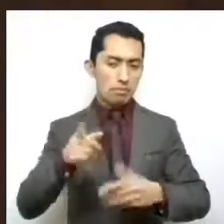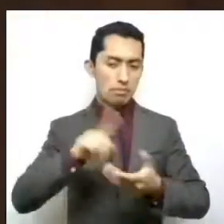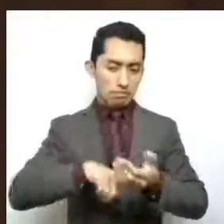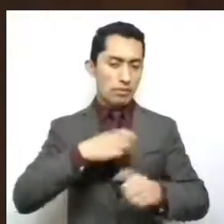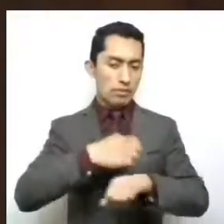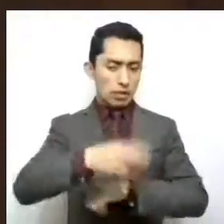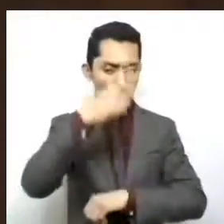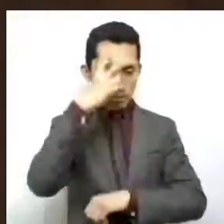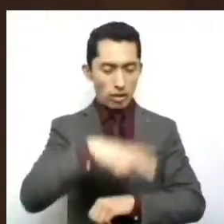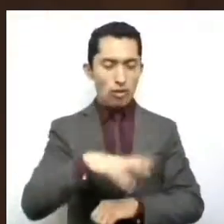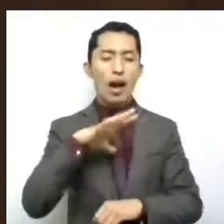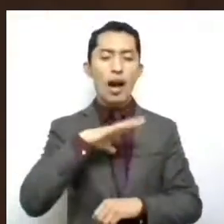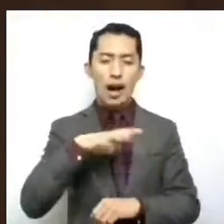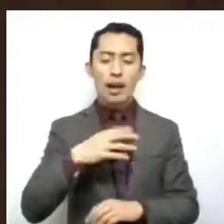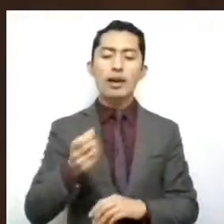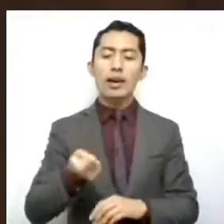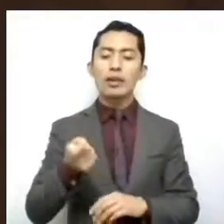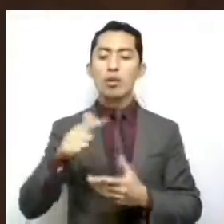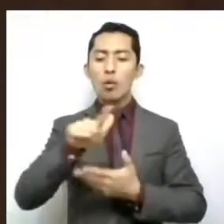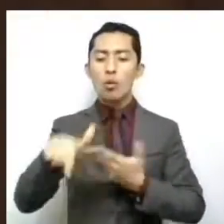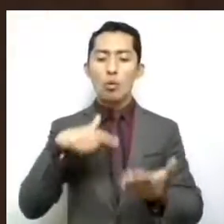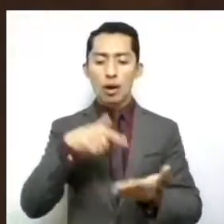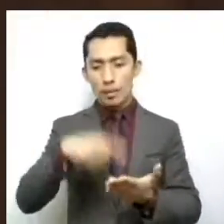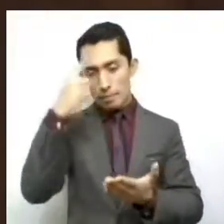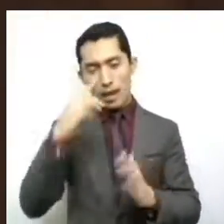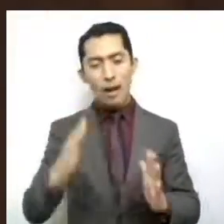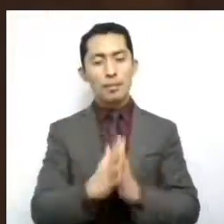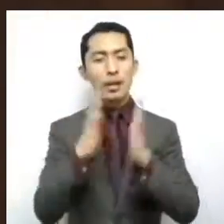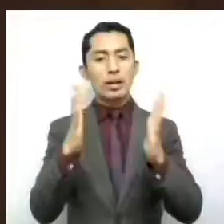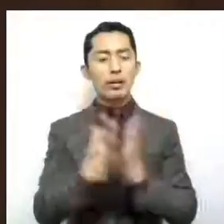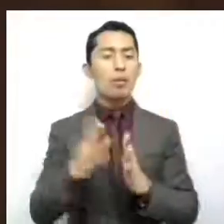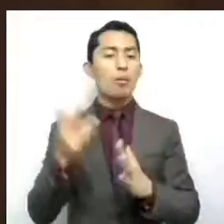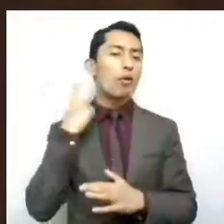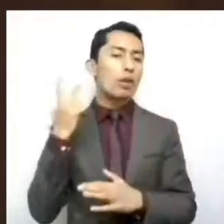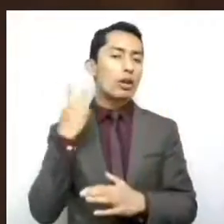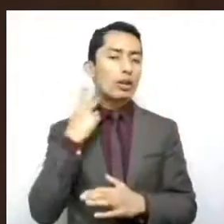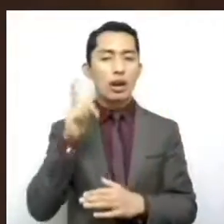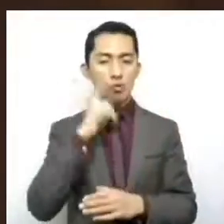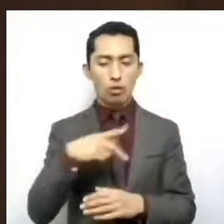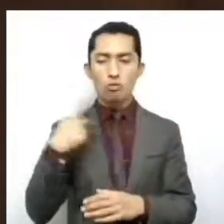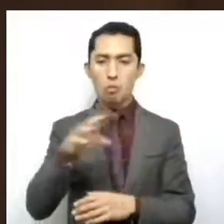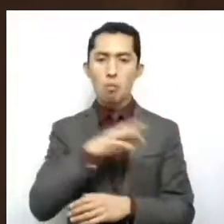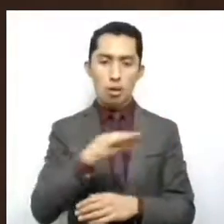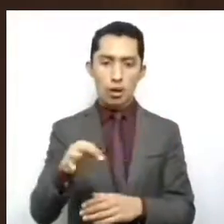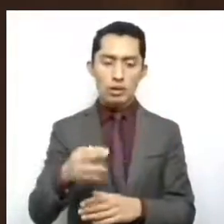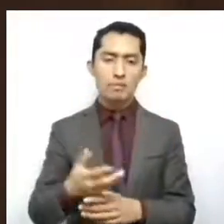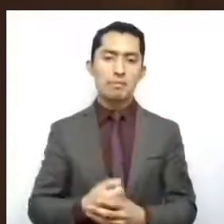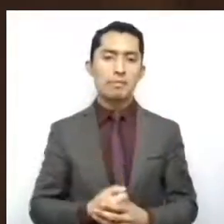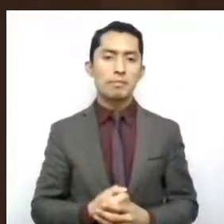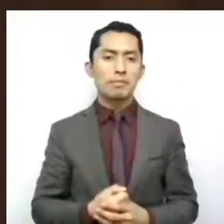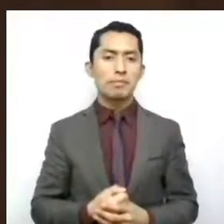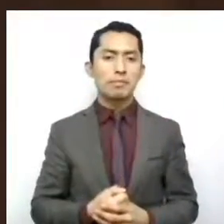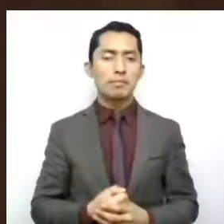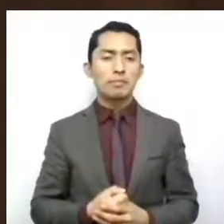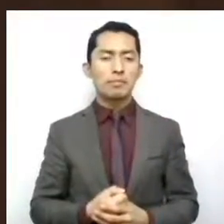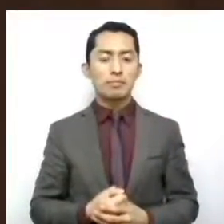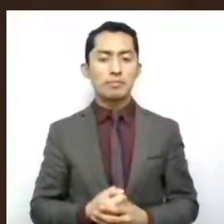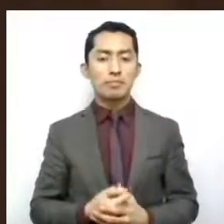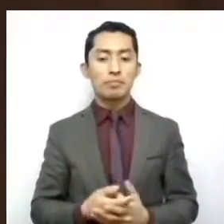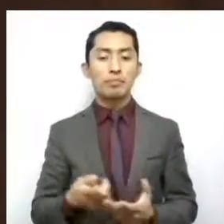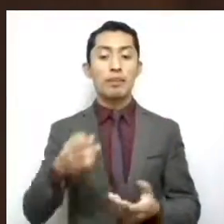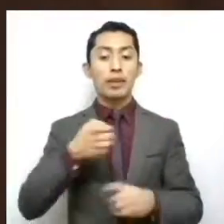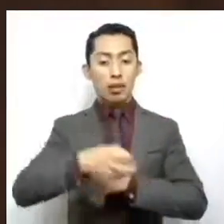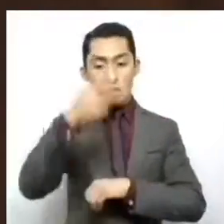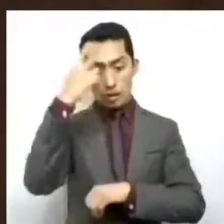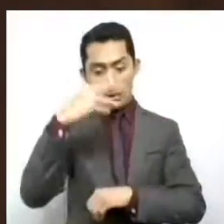crearon un Observatorio de Participación Política de las Mujeres. En nuestro Estado, el